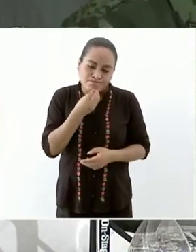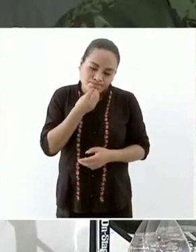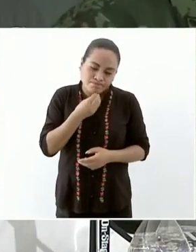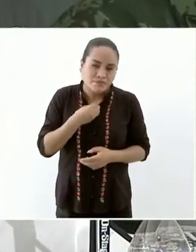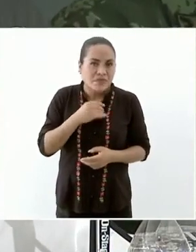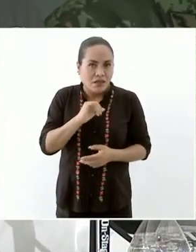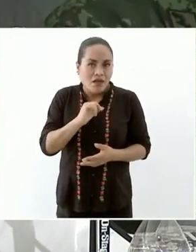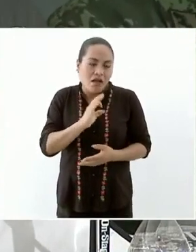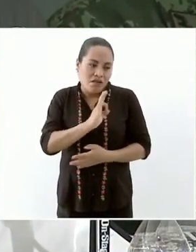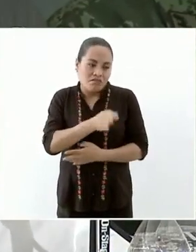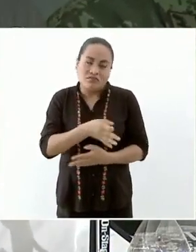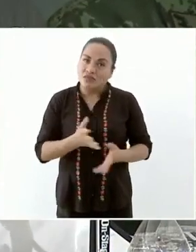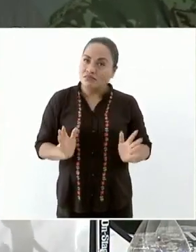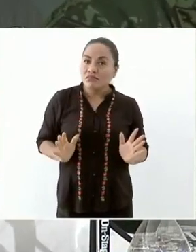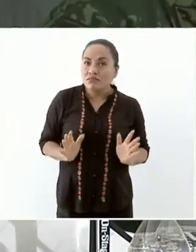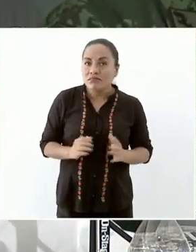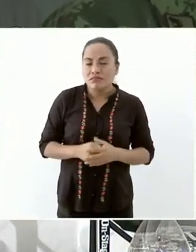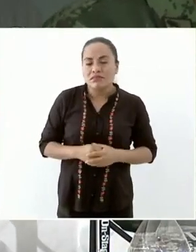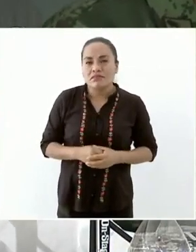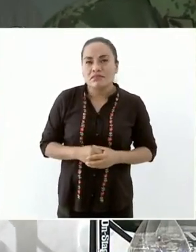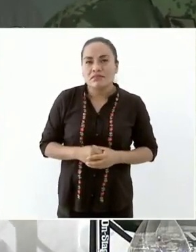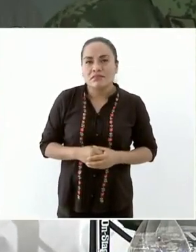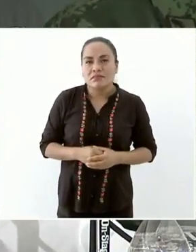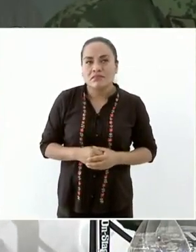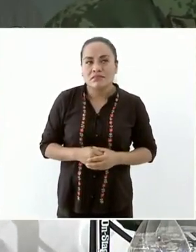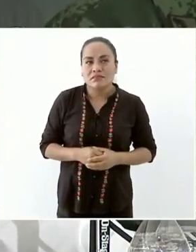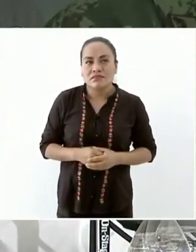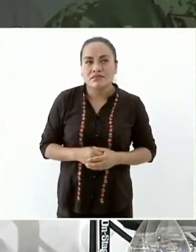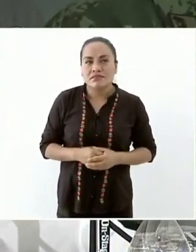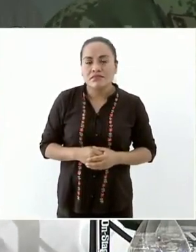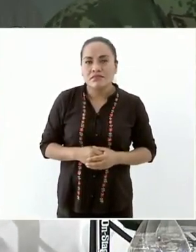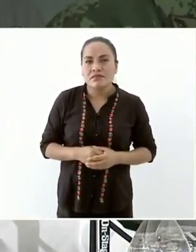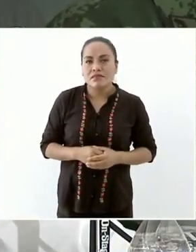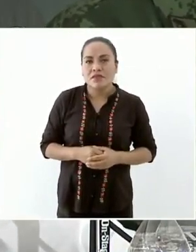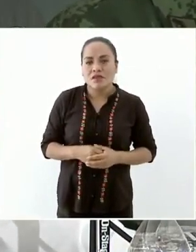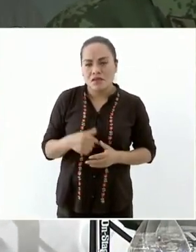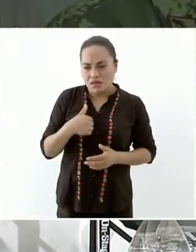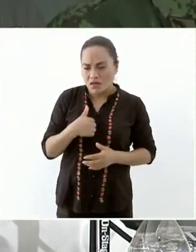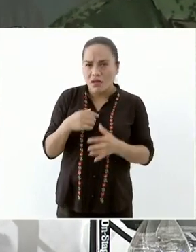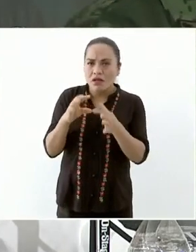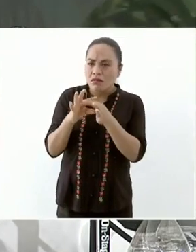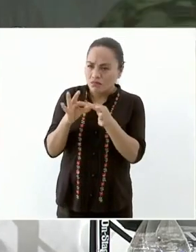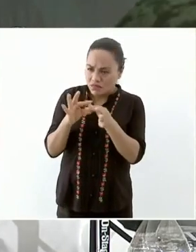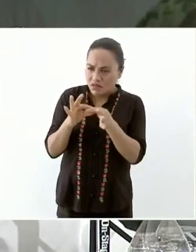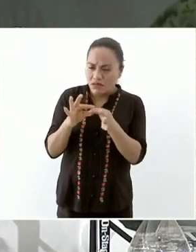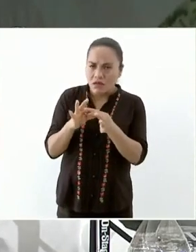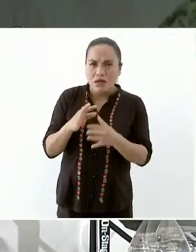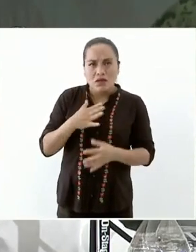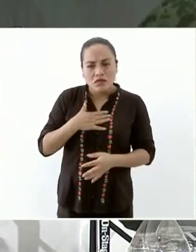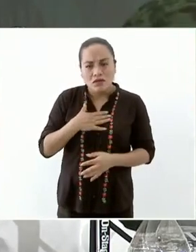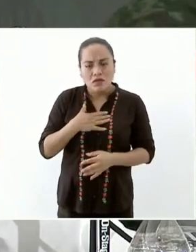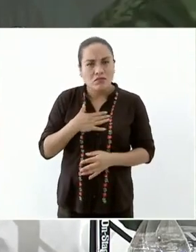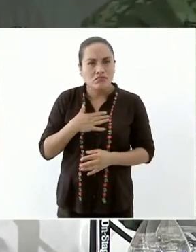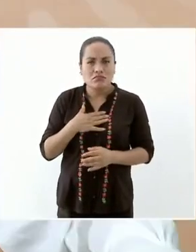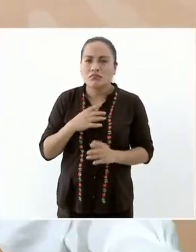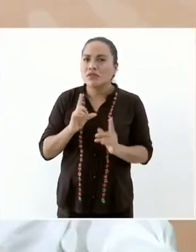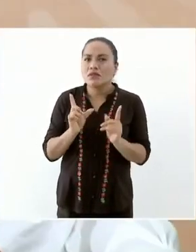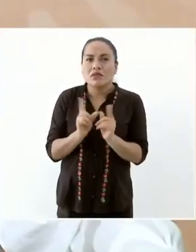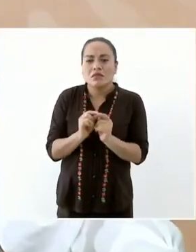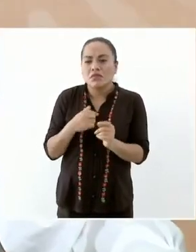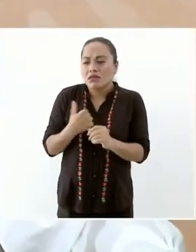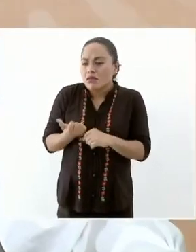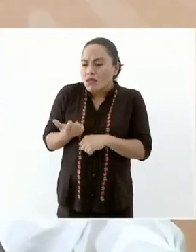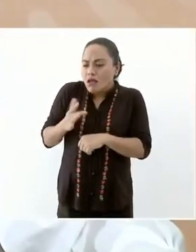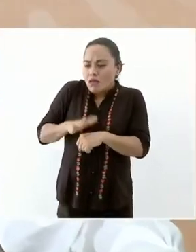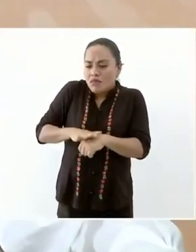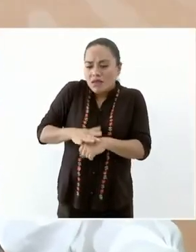entonces les dije que yo soy simplemente administrador de